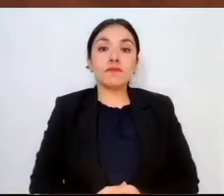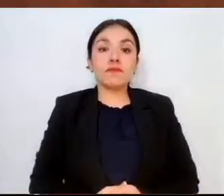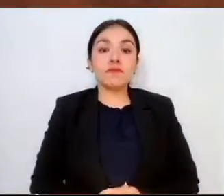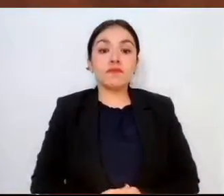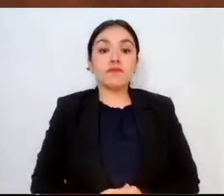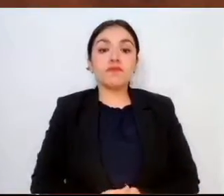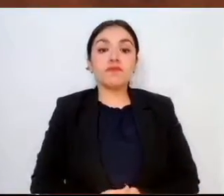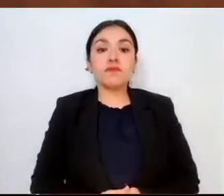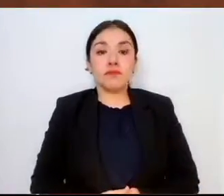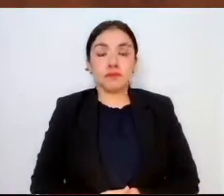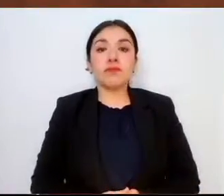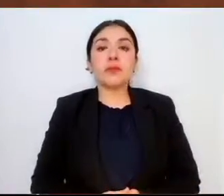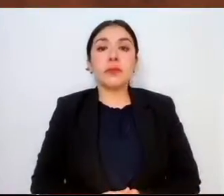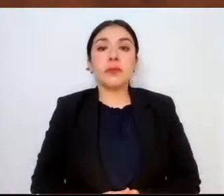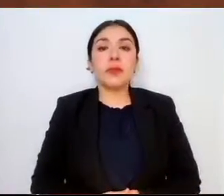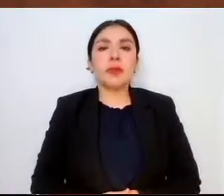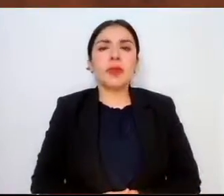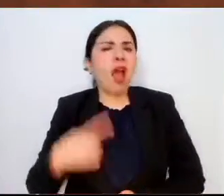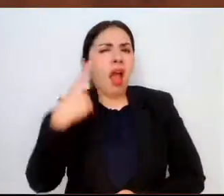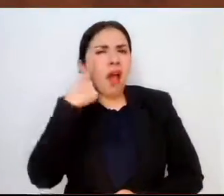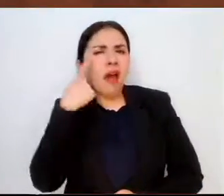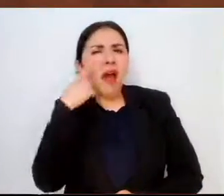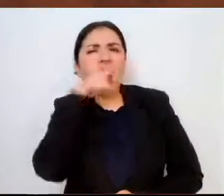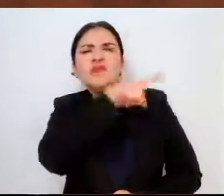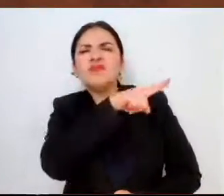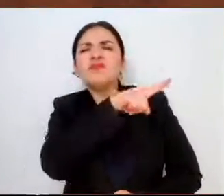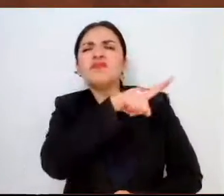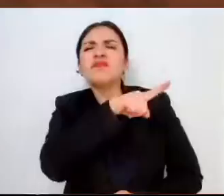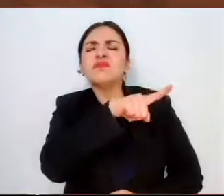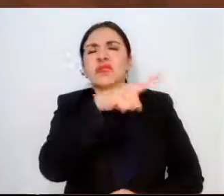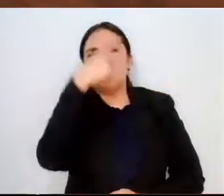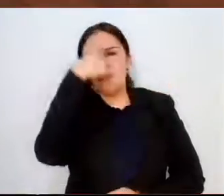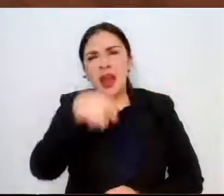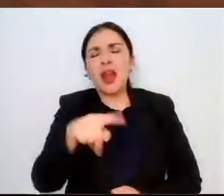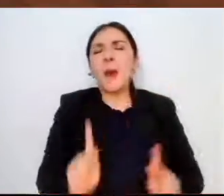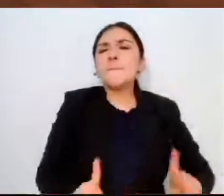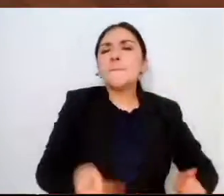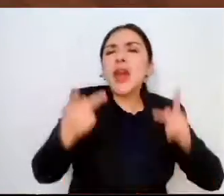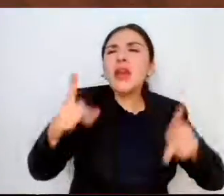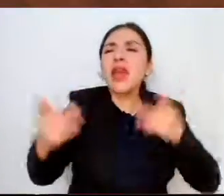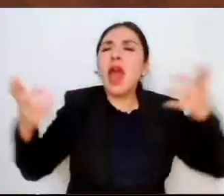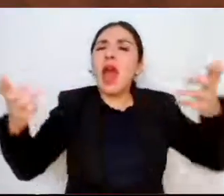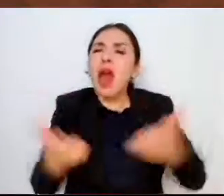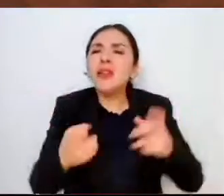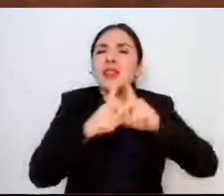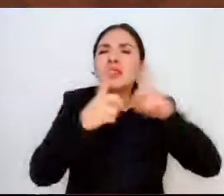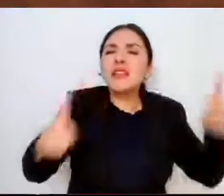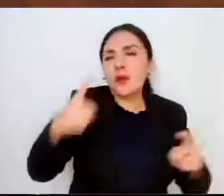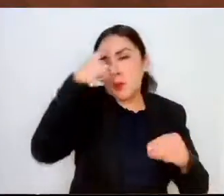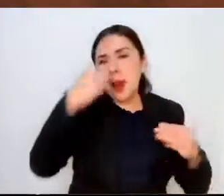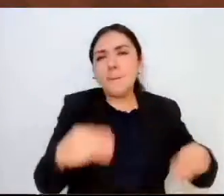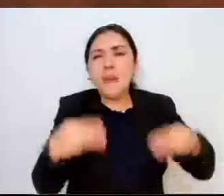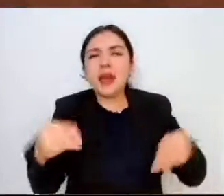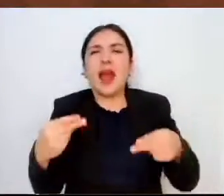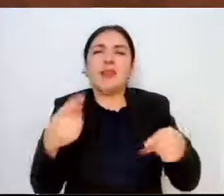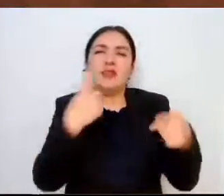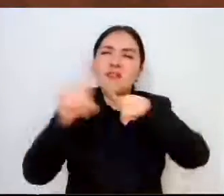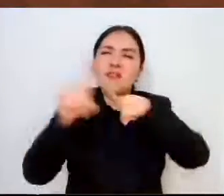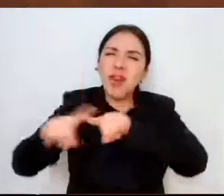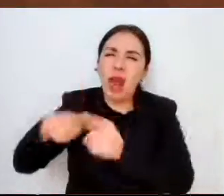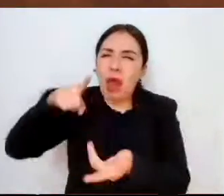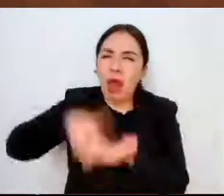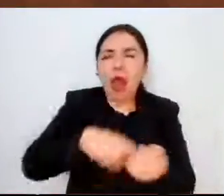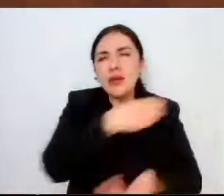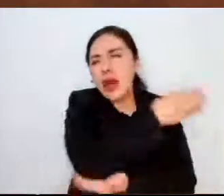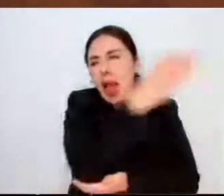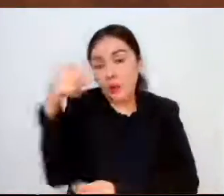Según la Agencia de Servicios a la Comercialización y Desarrollo de los Mercados Agropecuarios del Gobierno de